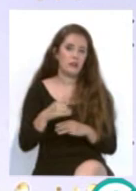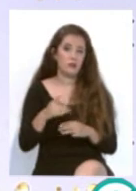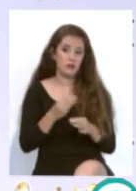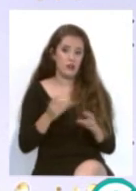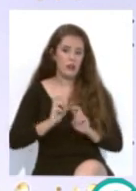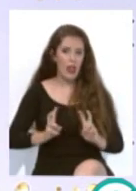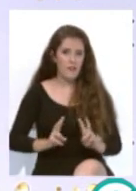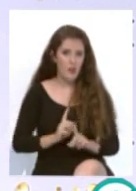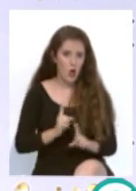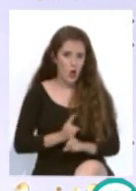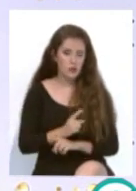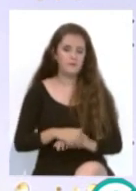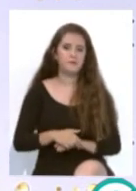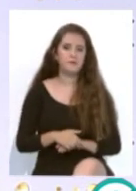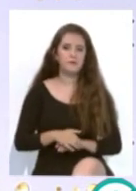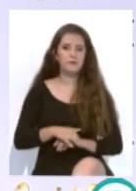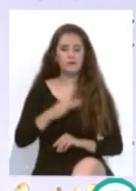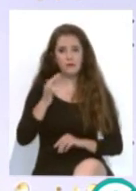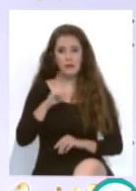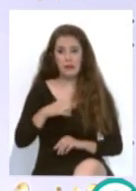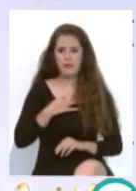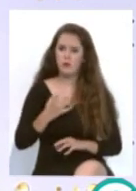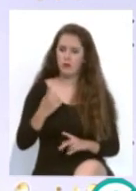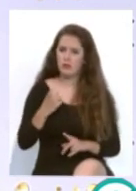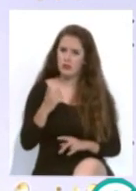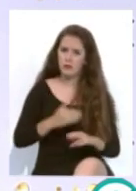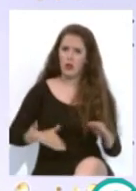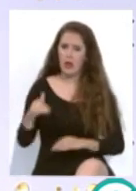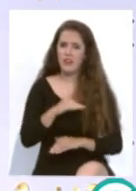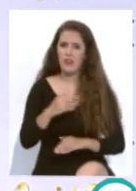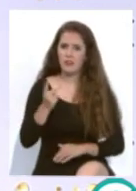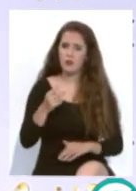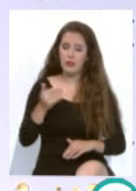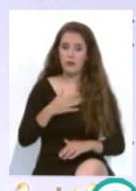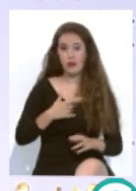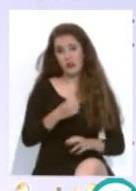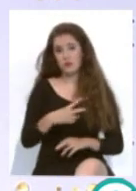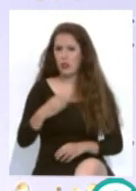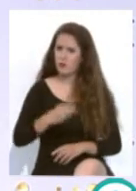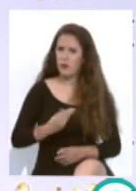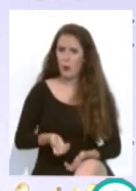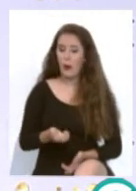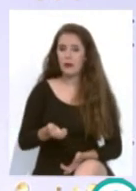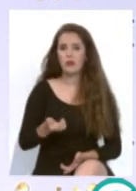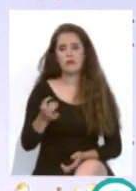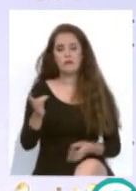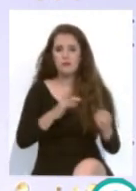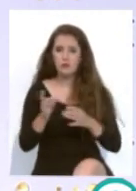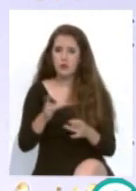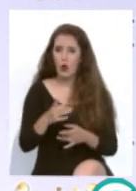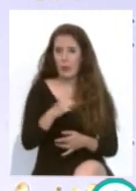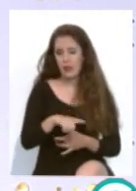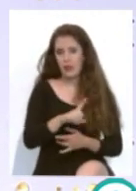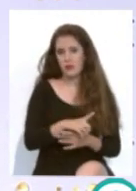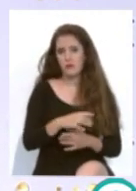nervios y con esa sensación de que podemos ascender a segunda vez que un 0-2 un resultado muy bueno pero que ojo que cualquier gol de ellos pues no